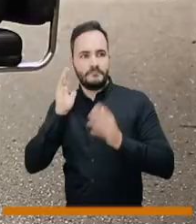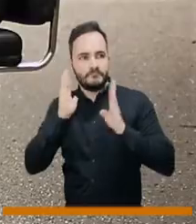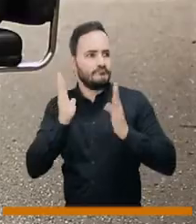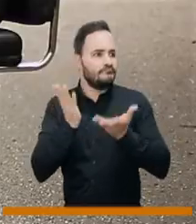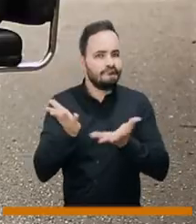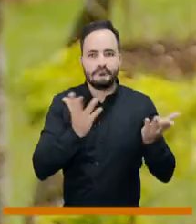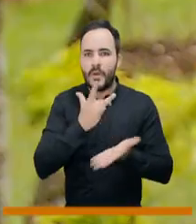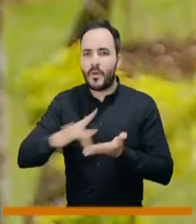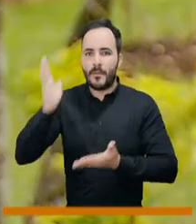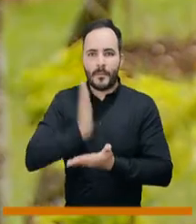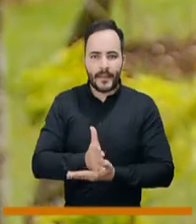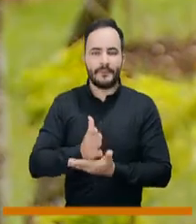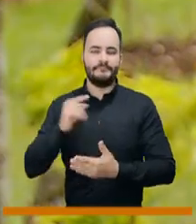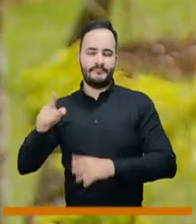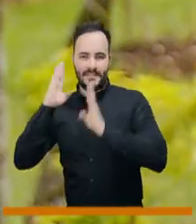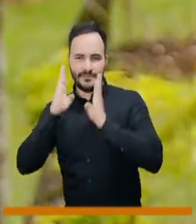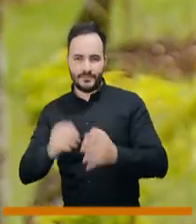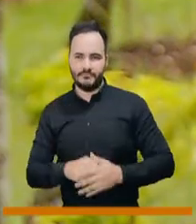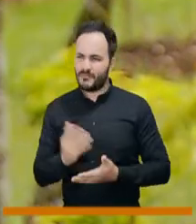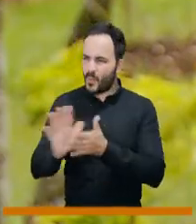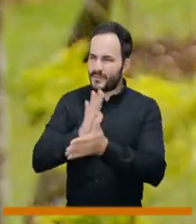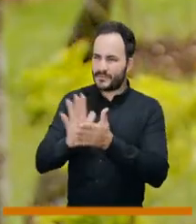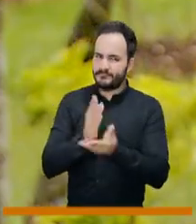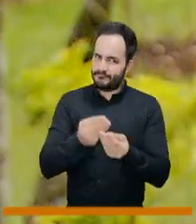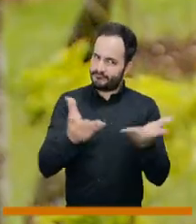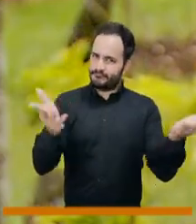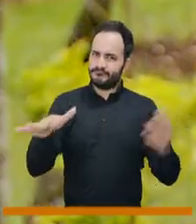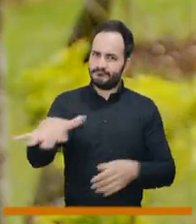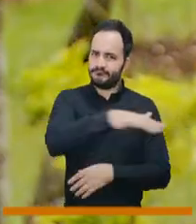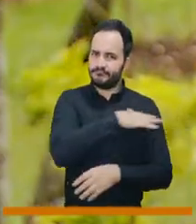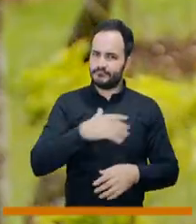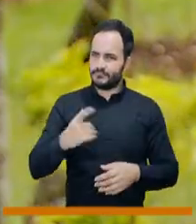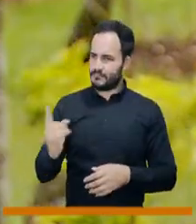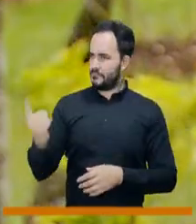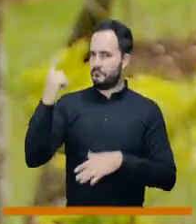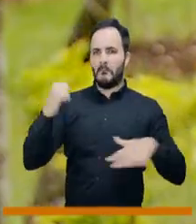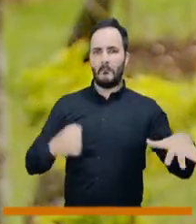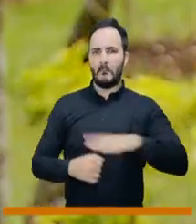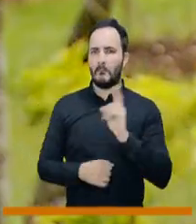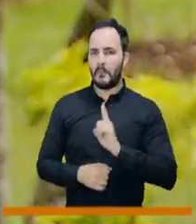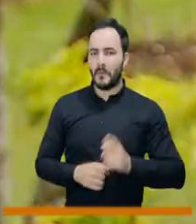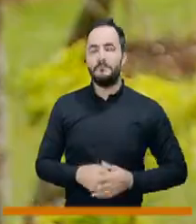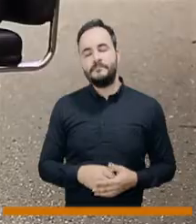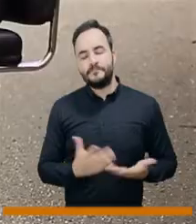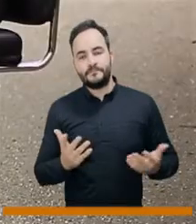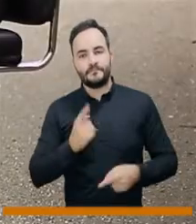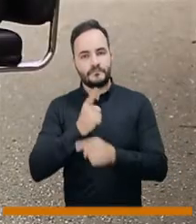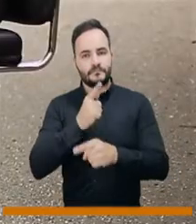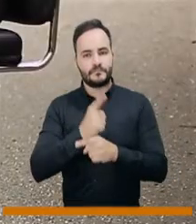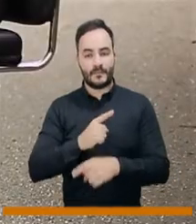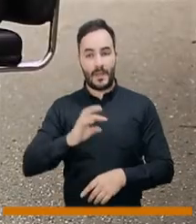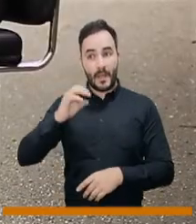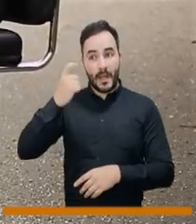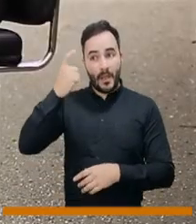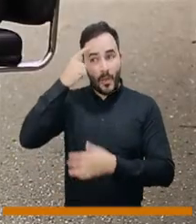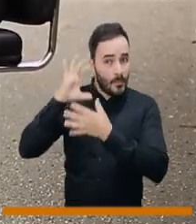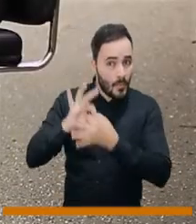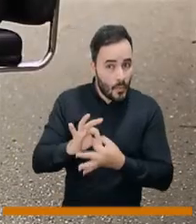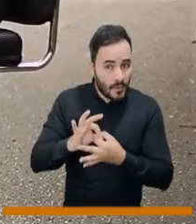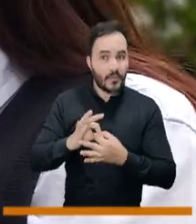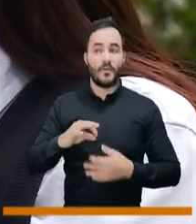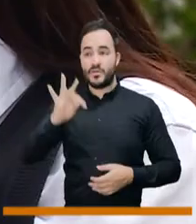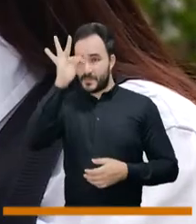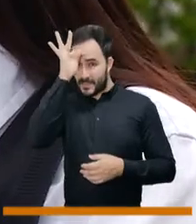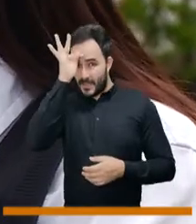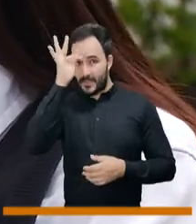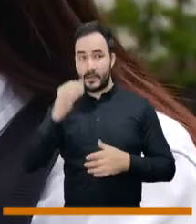atienden los pacientes con urgencias. Hablemos de este servicio que hace único al HOMO. Bueno, digamos que no solo somos el único